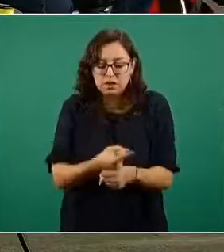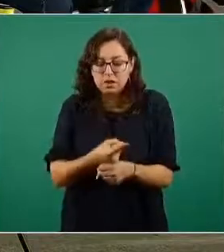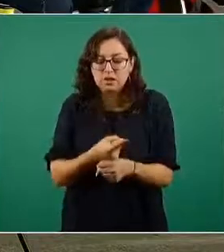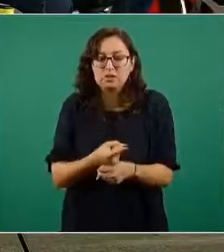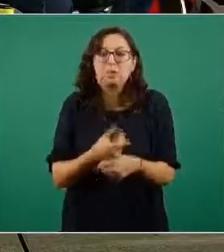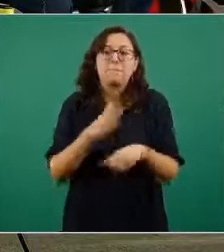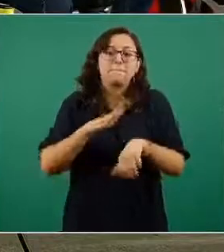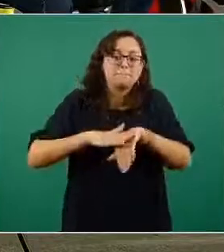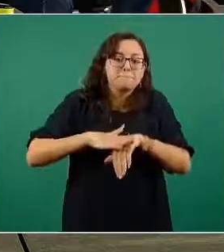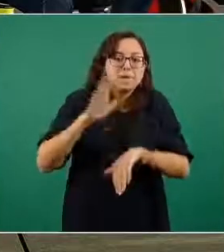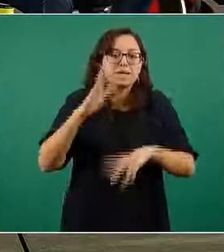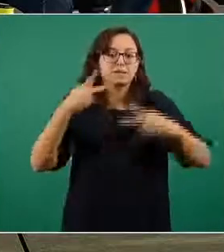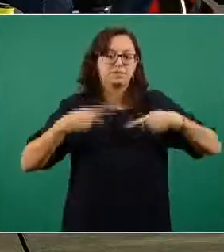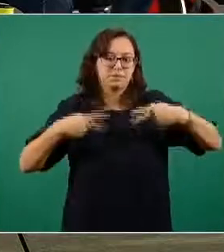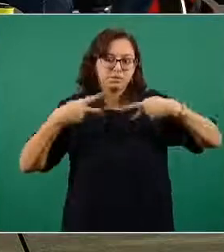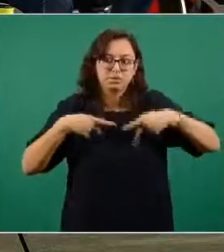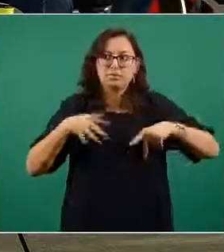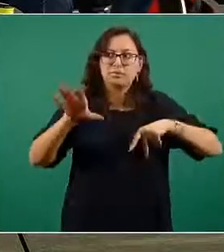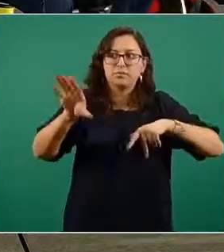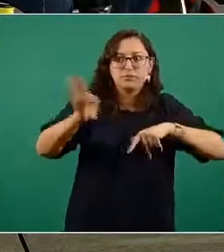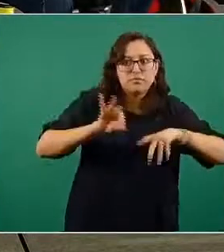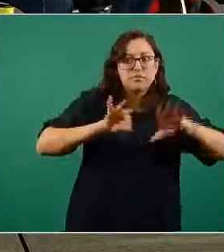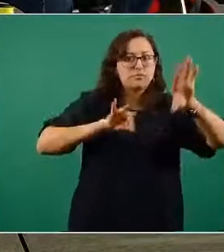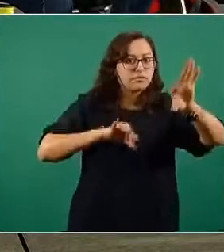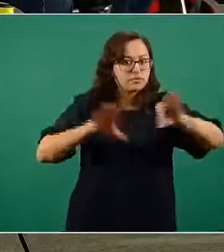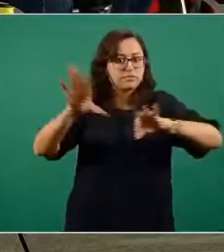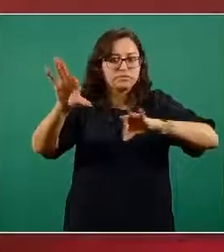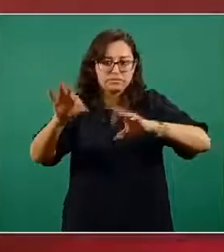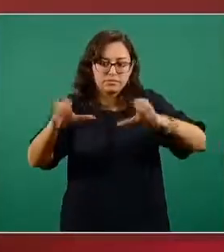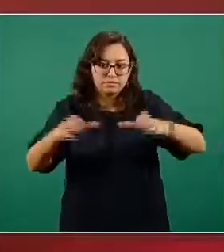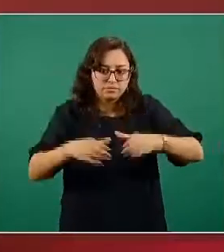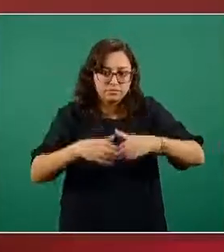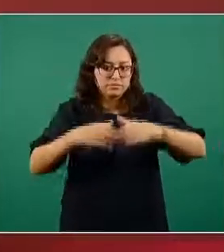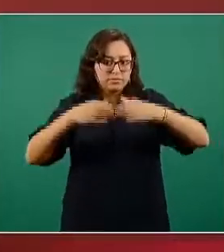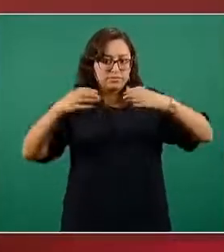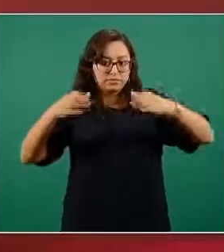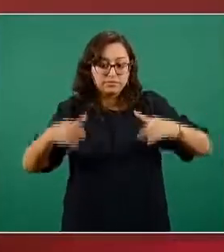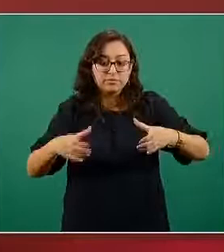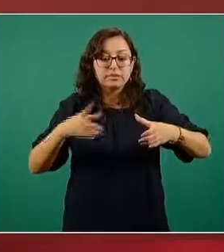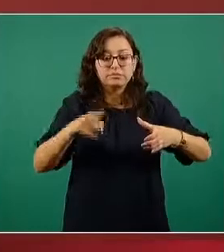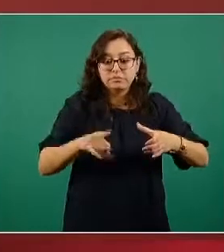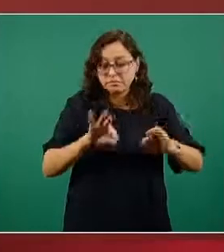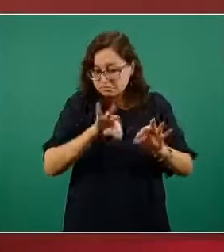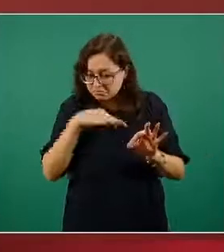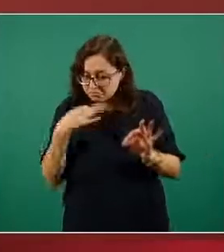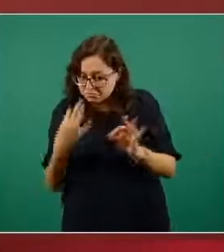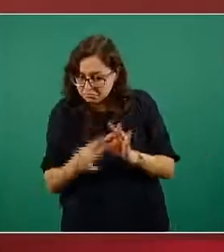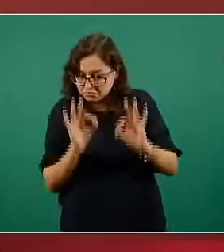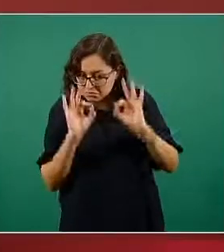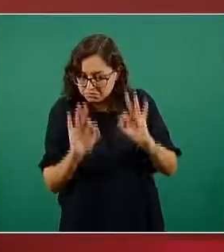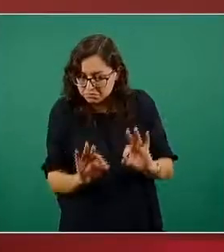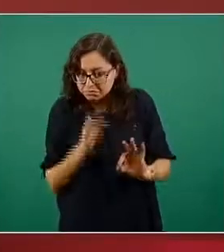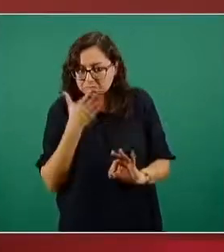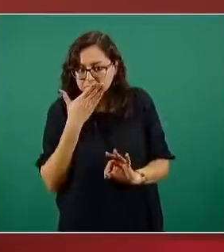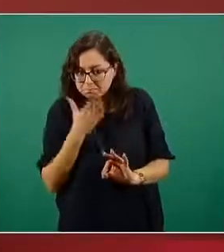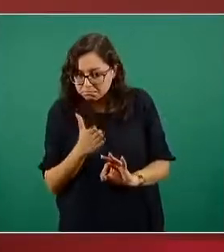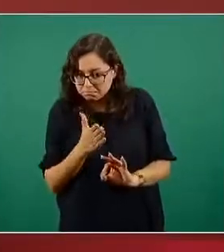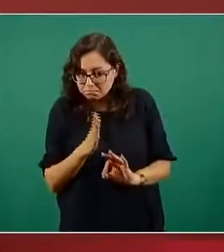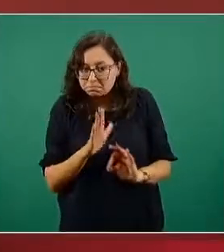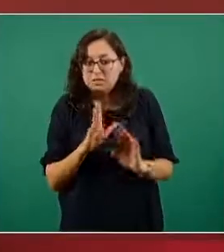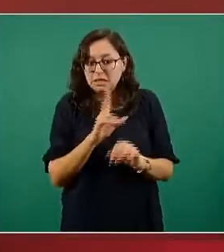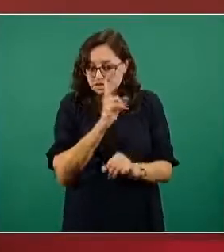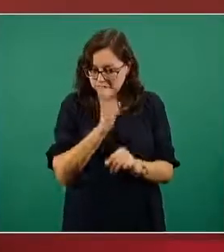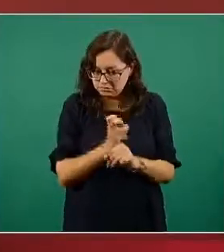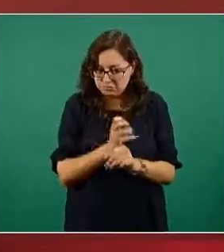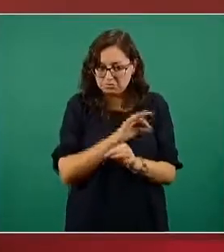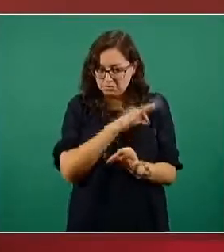algunos pocos cientos de personas y si esta segunda fase resulta adecuada positiva entonces